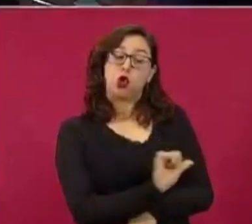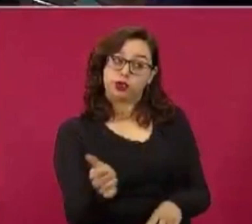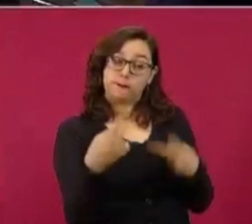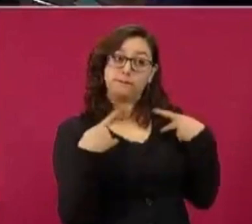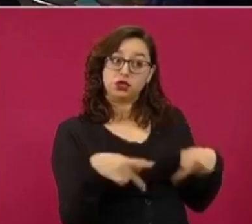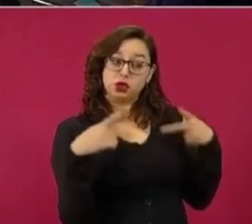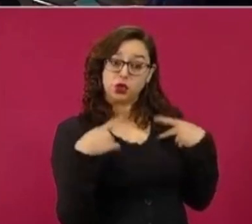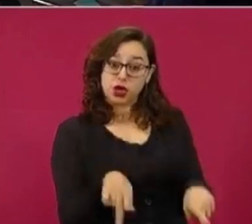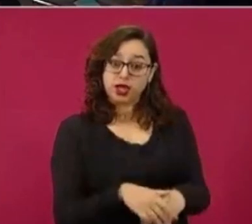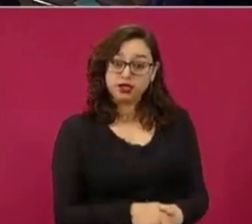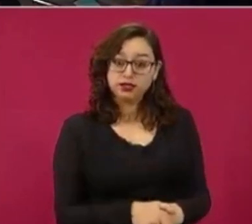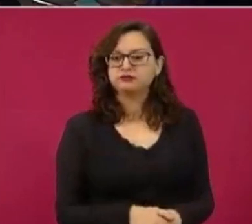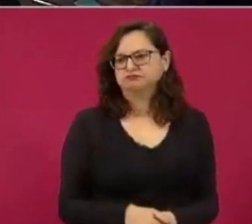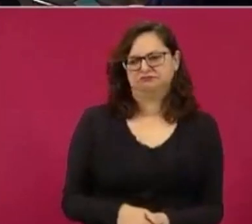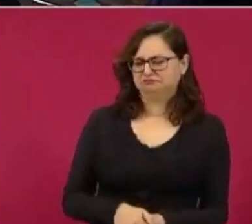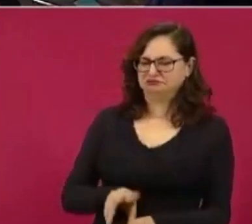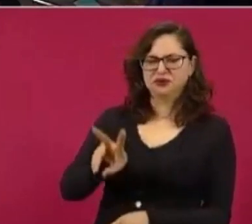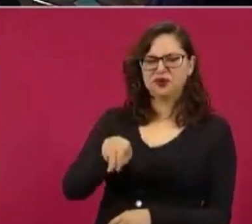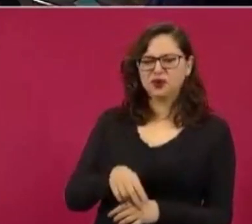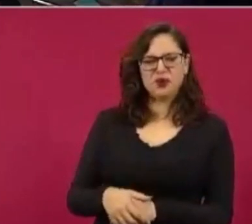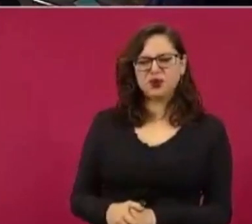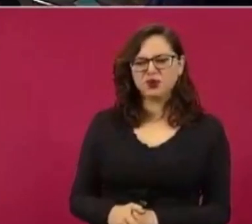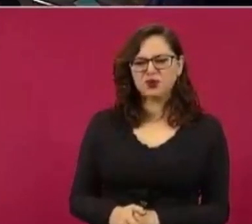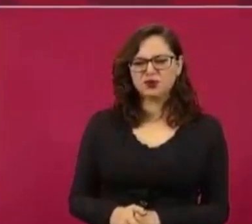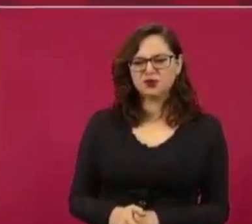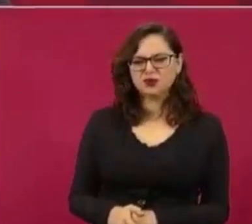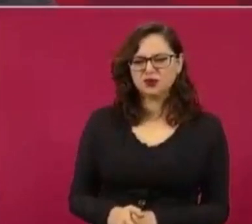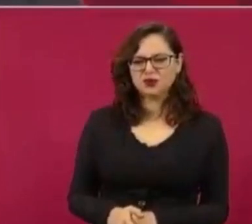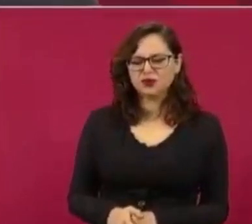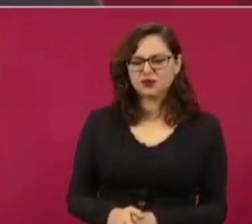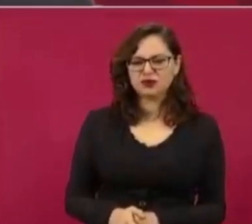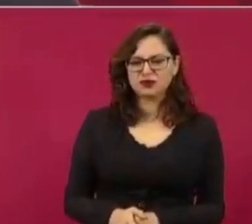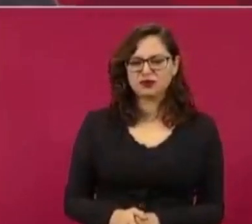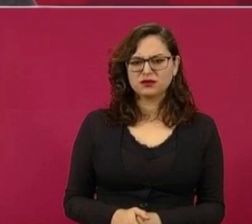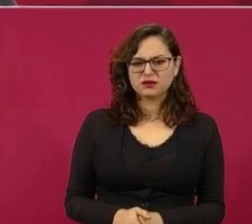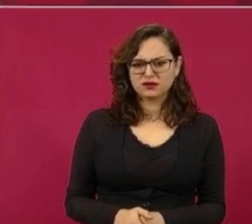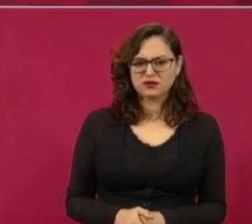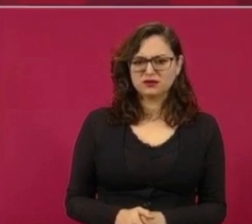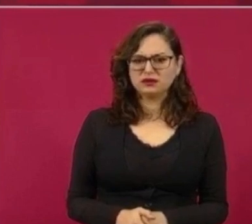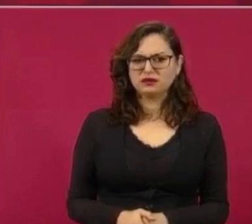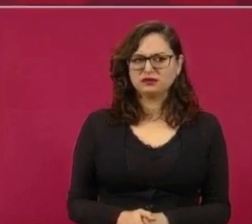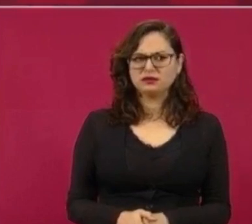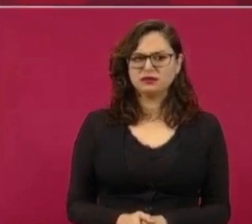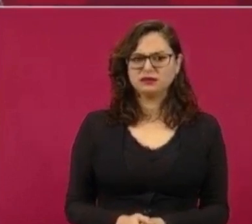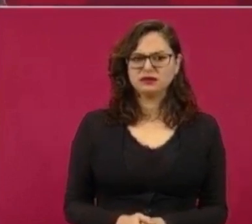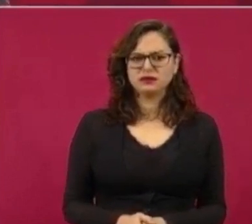porque nosotros consideramos que